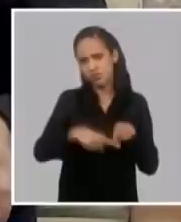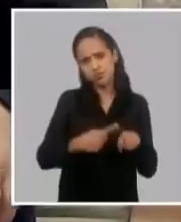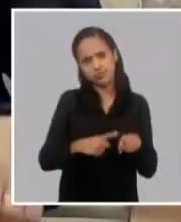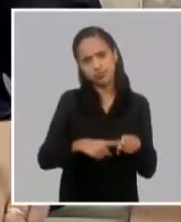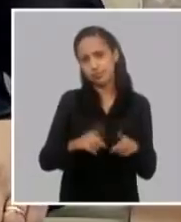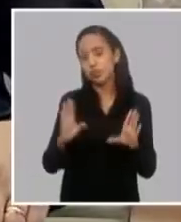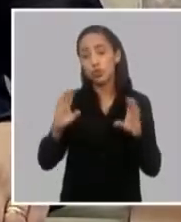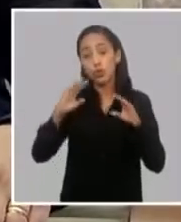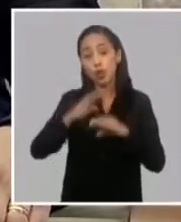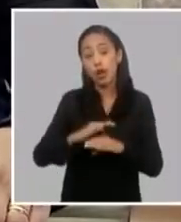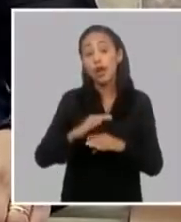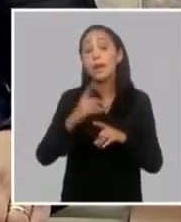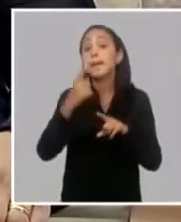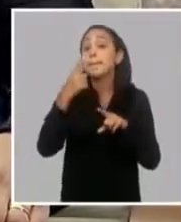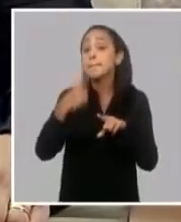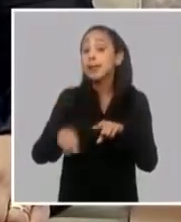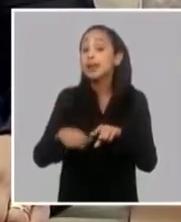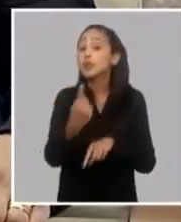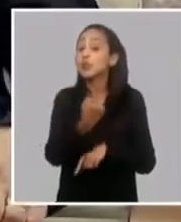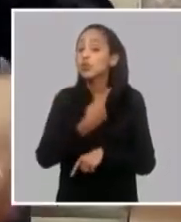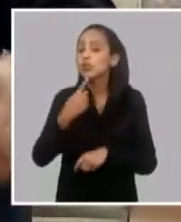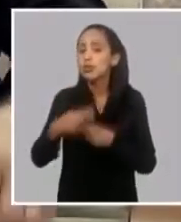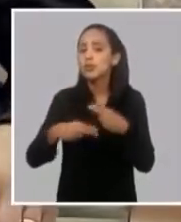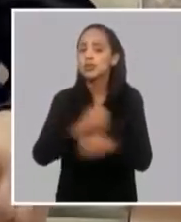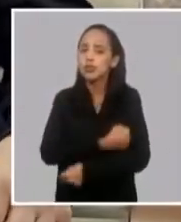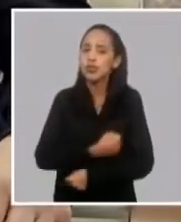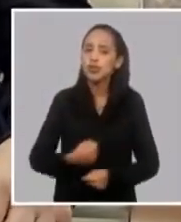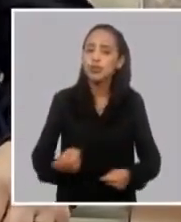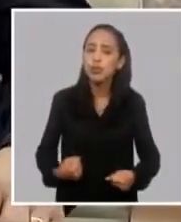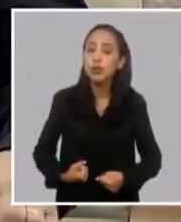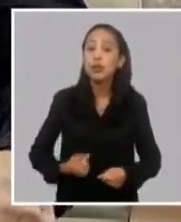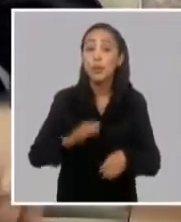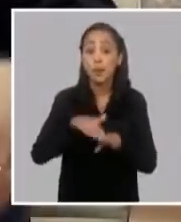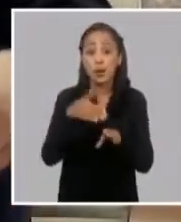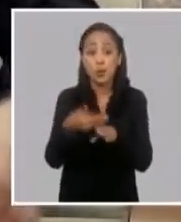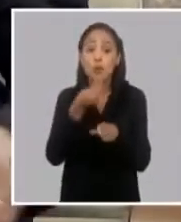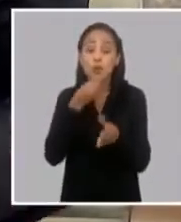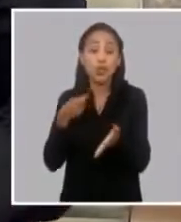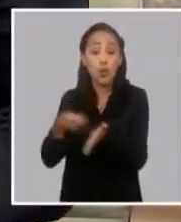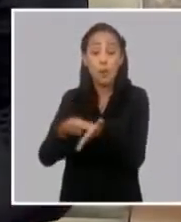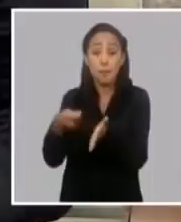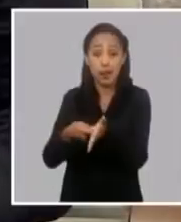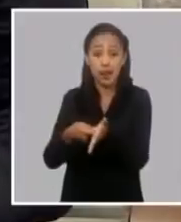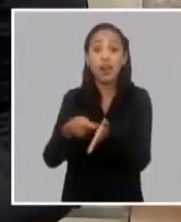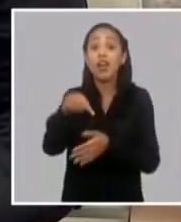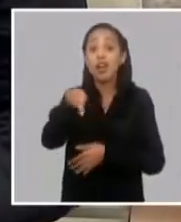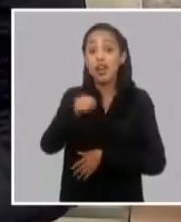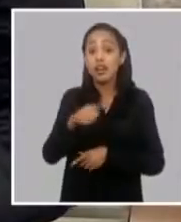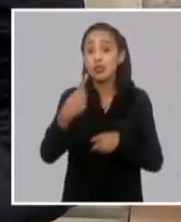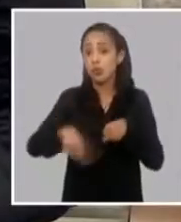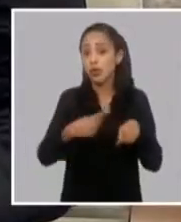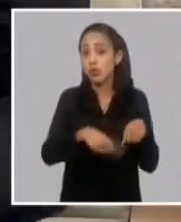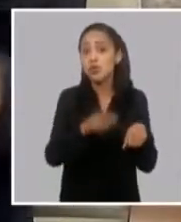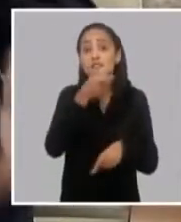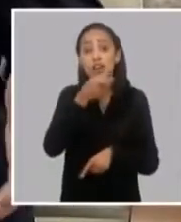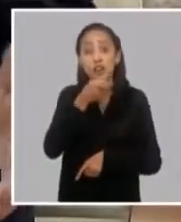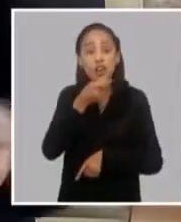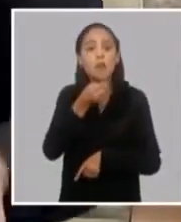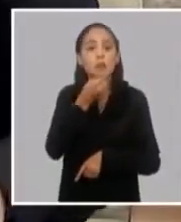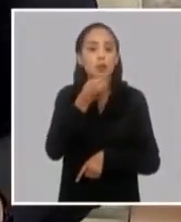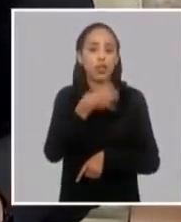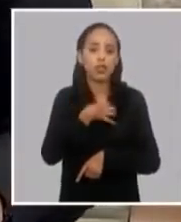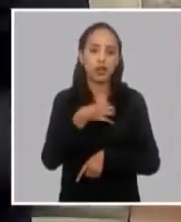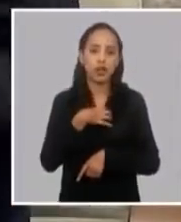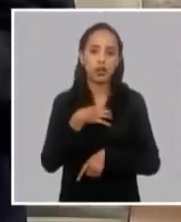se viene también haciendo un esfuerzo para adquirir esos recursos, adquirir baterías y poder darle una